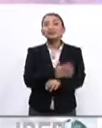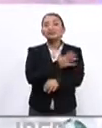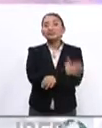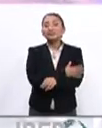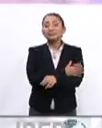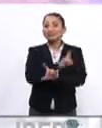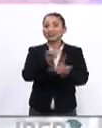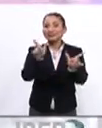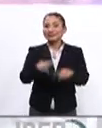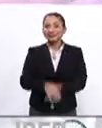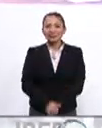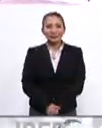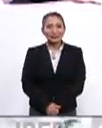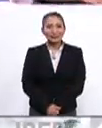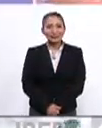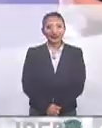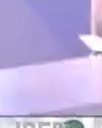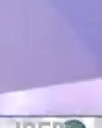Acompáñenos, estamos listos.